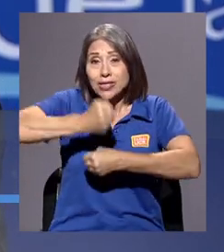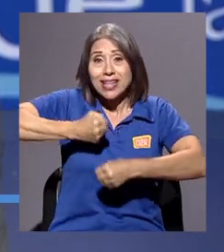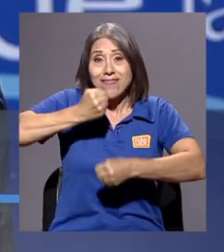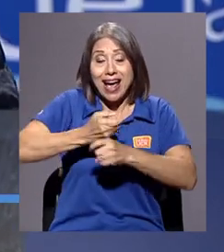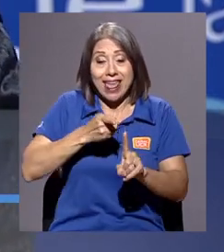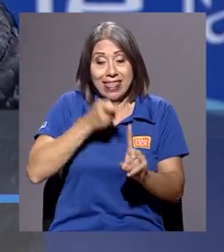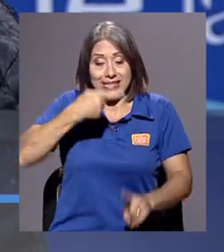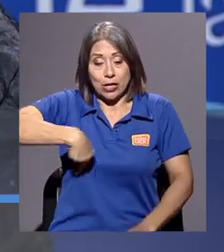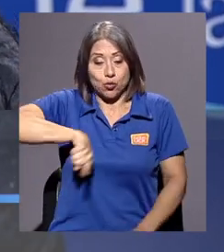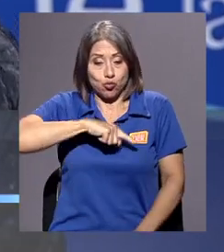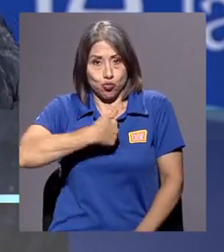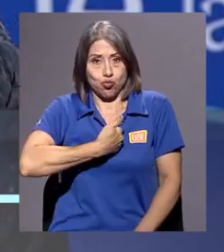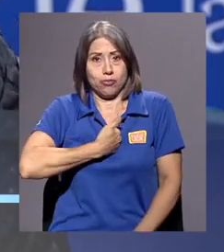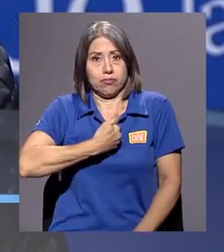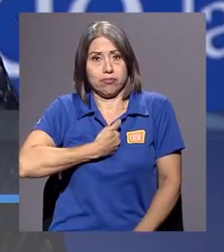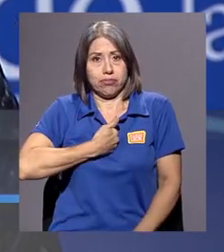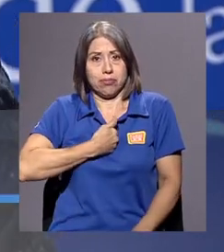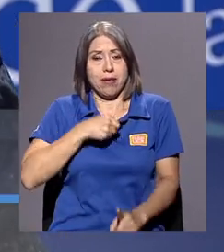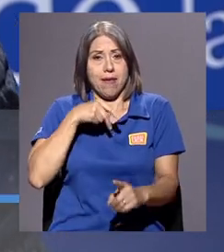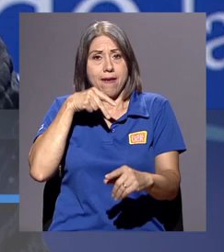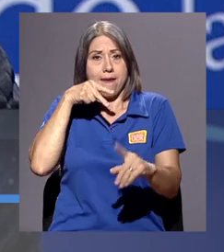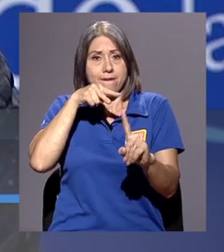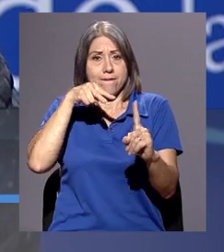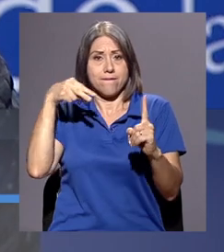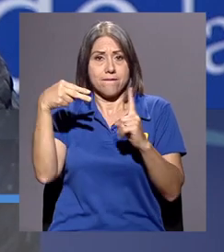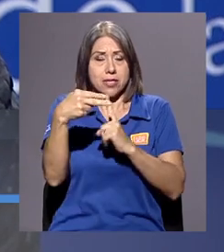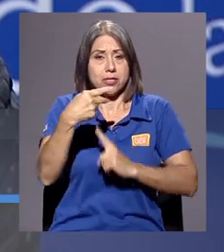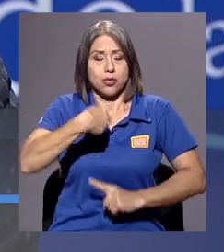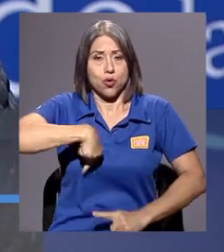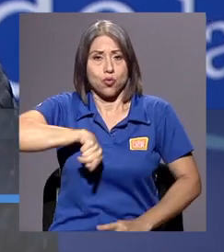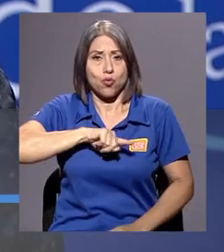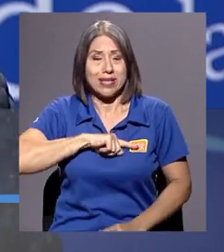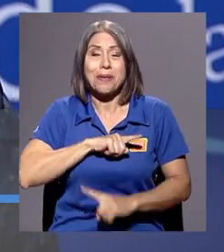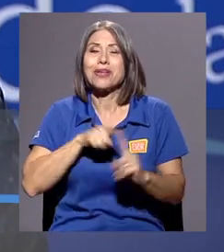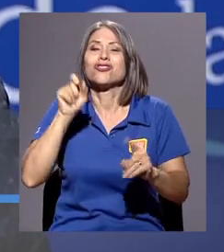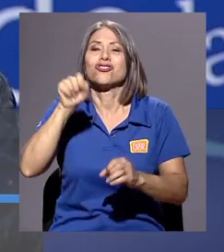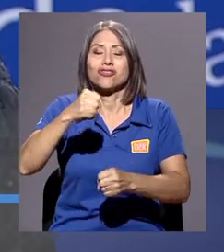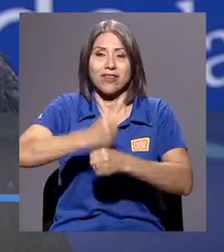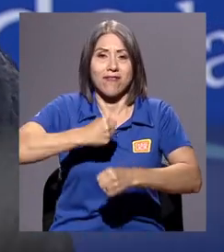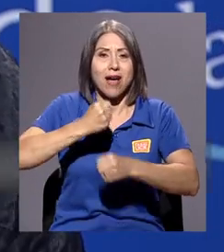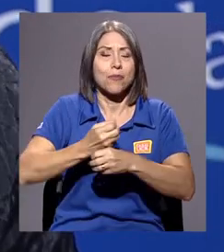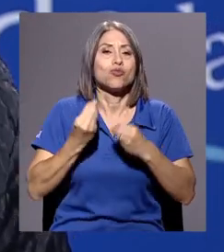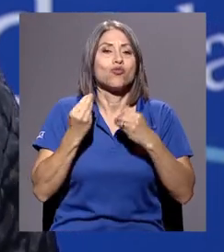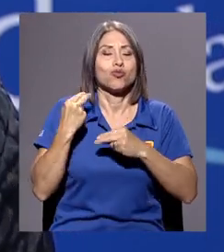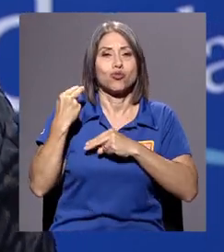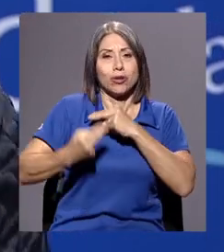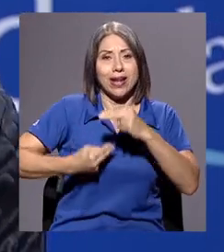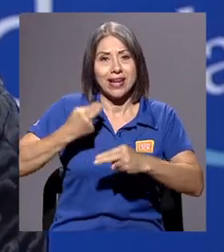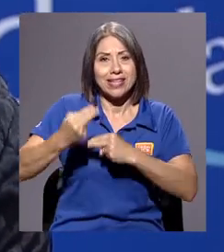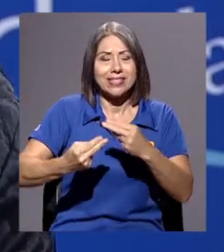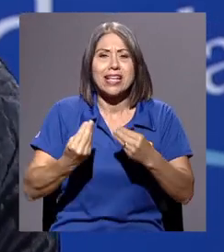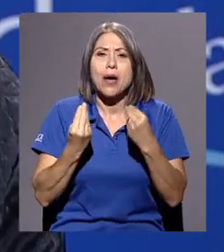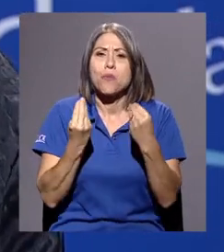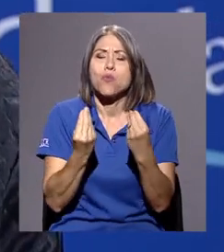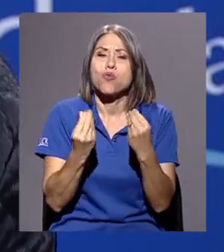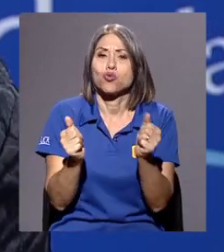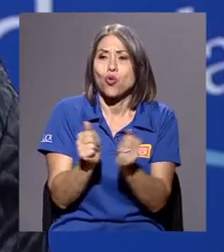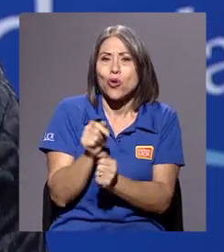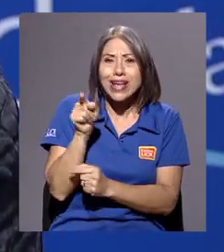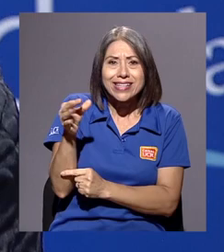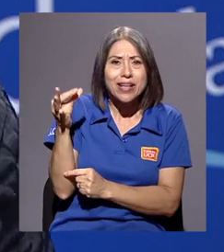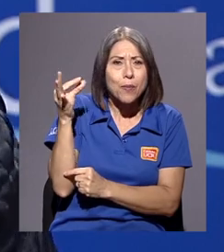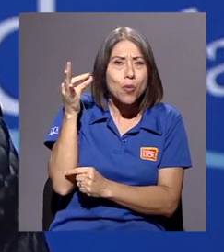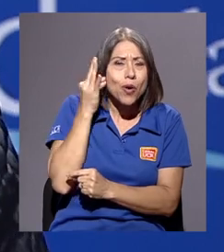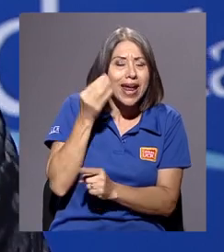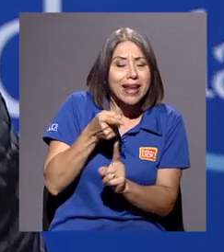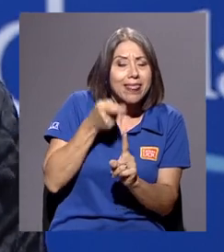trabajado desde nosotras, ¿verdad? Desde nuestra visión y... pero sí, trabajamos mucho la herencia, trabajamos mucho esa mujer de